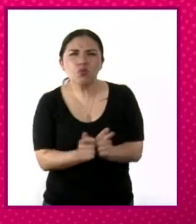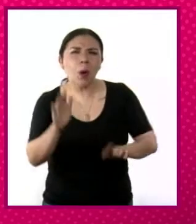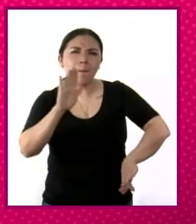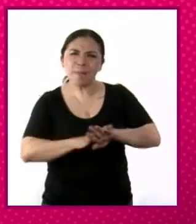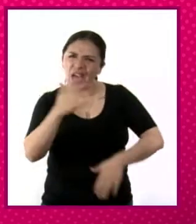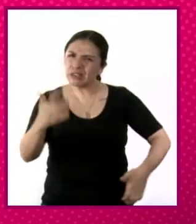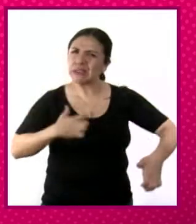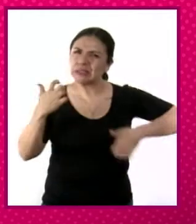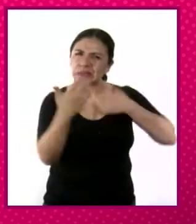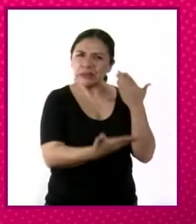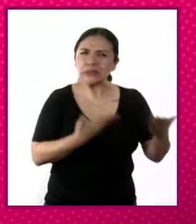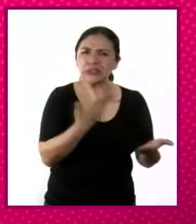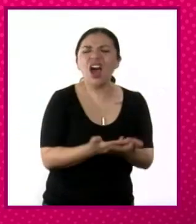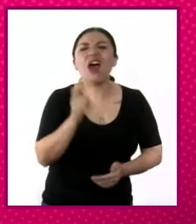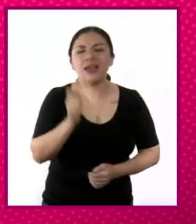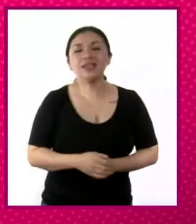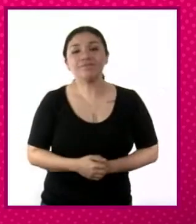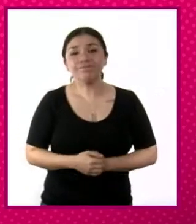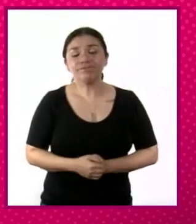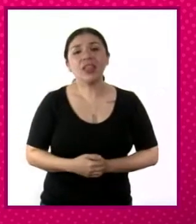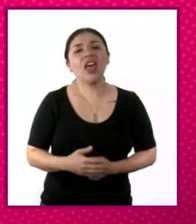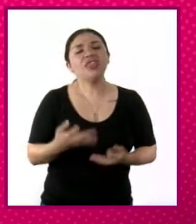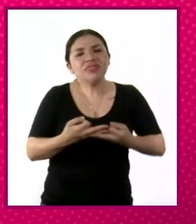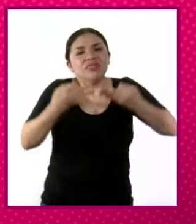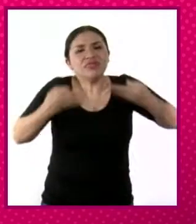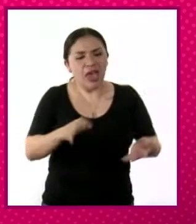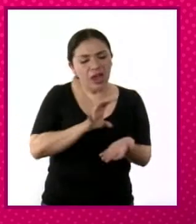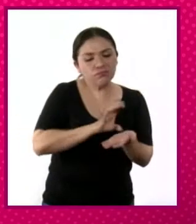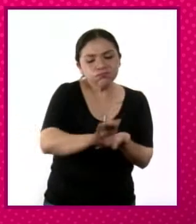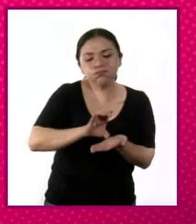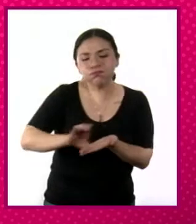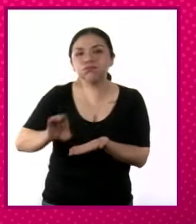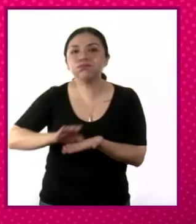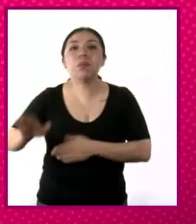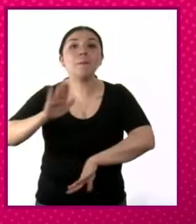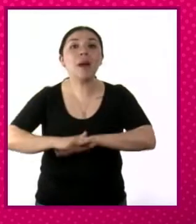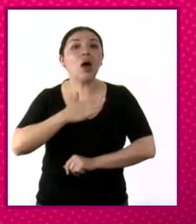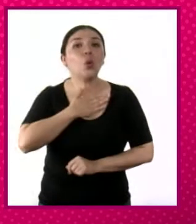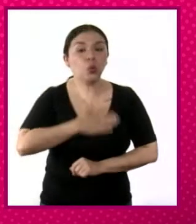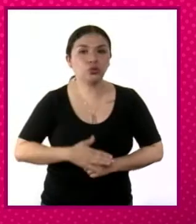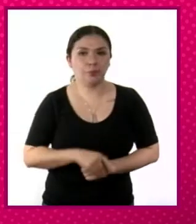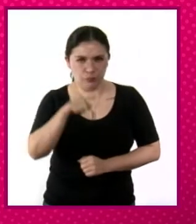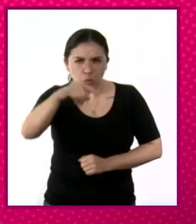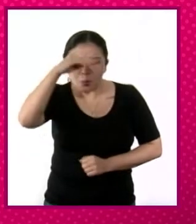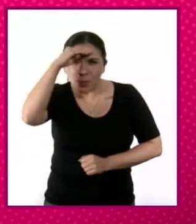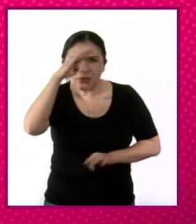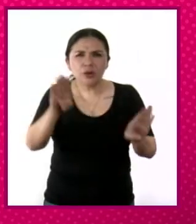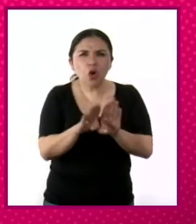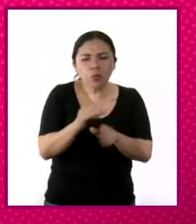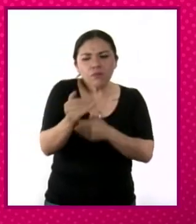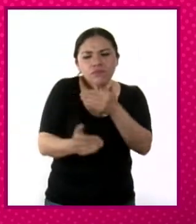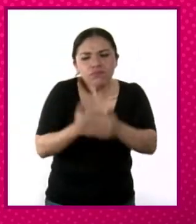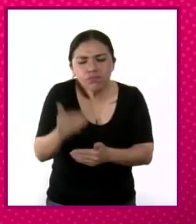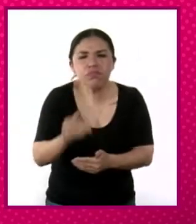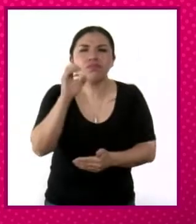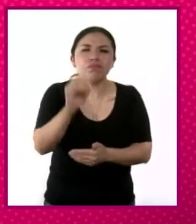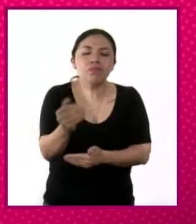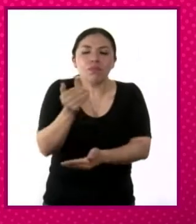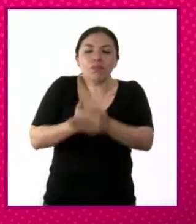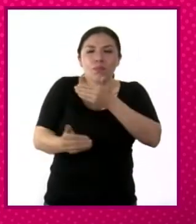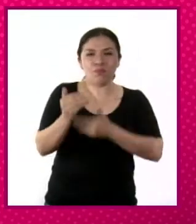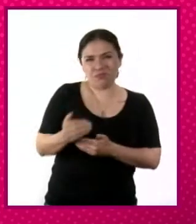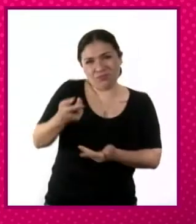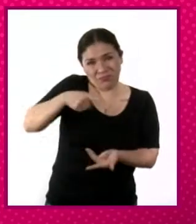fue precisamente el reparto agrario. Entonces, si pensamos en los avances o retrocesos en la porrevolución,